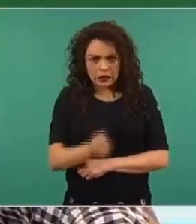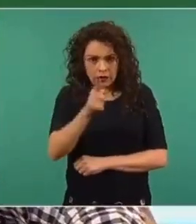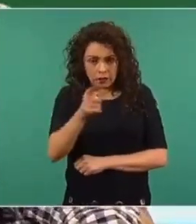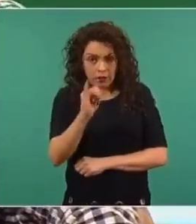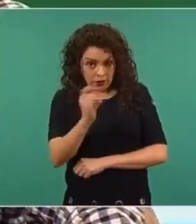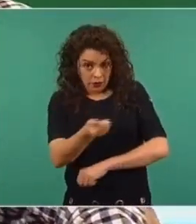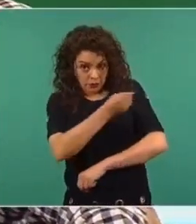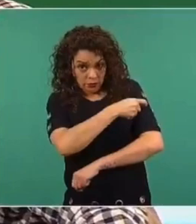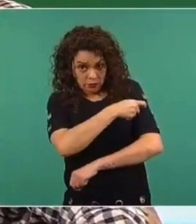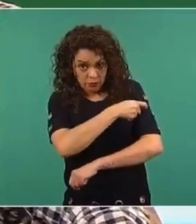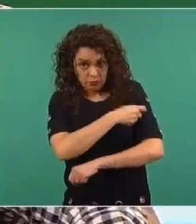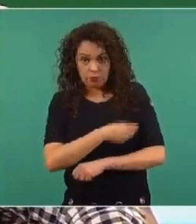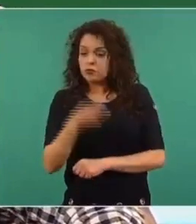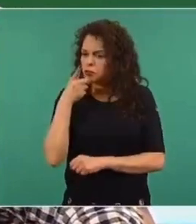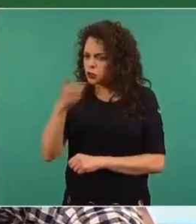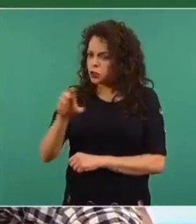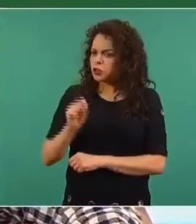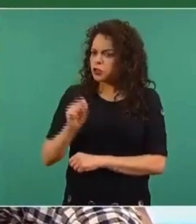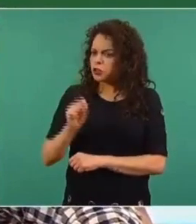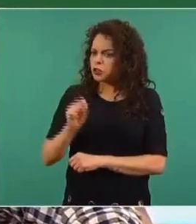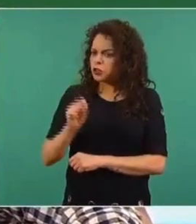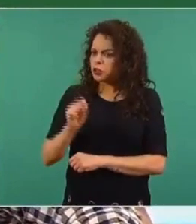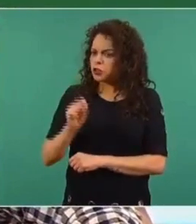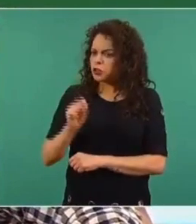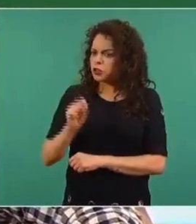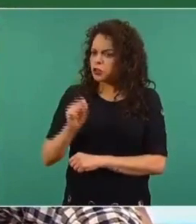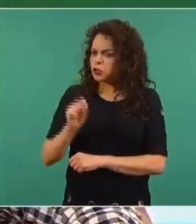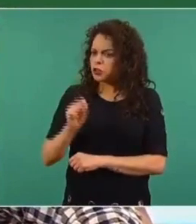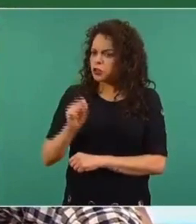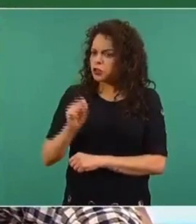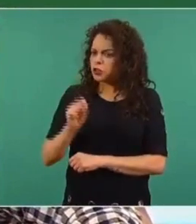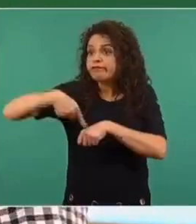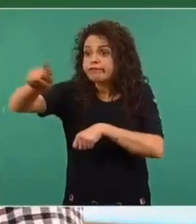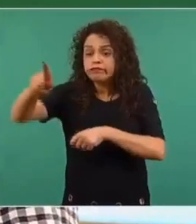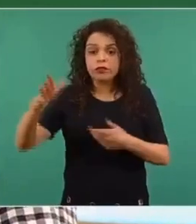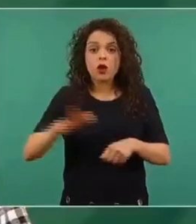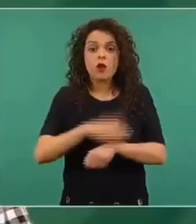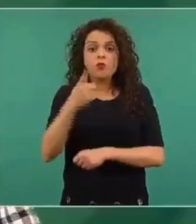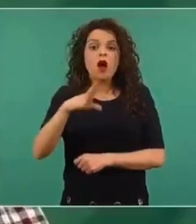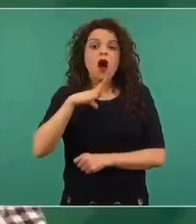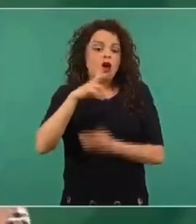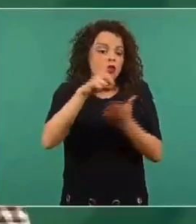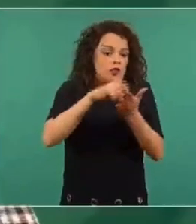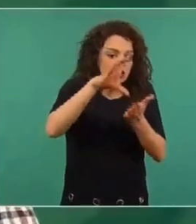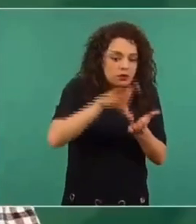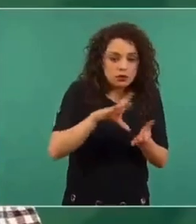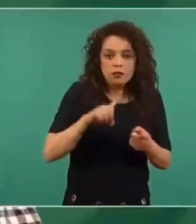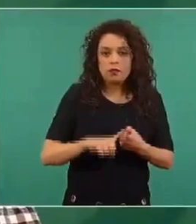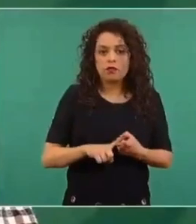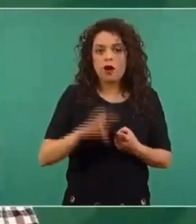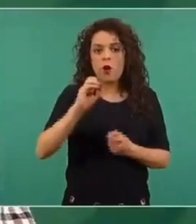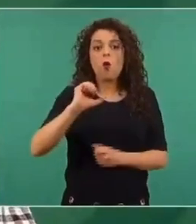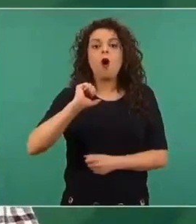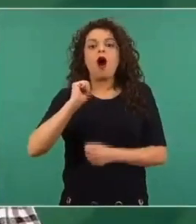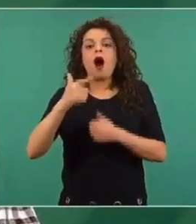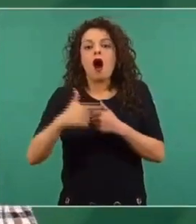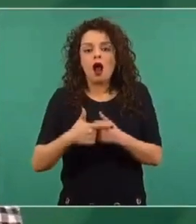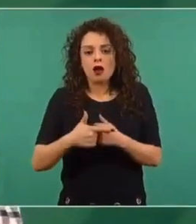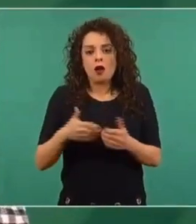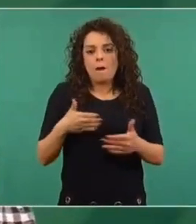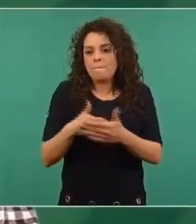pero no pueden trasladarse porque tienen alguna discapacidad o algún obstáculo para